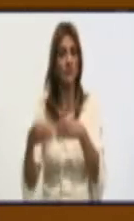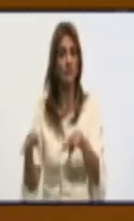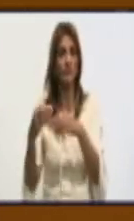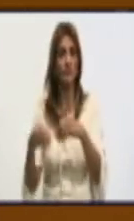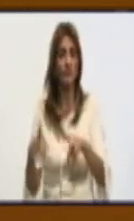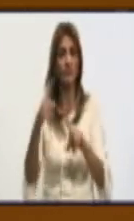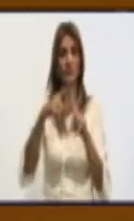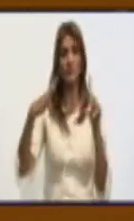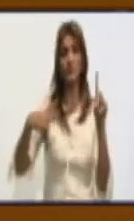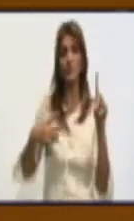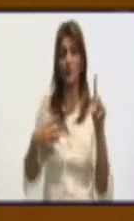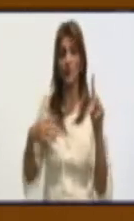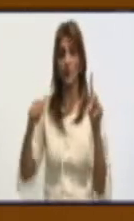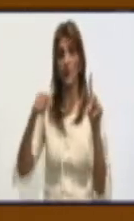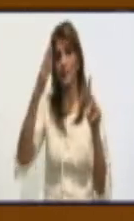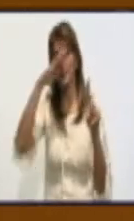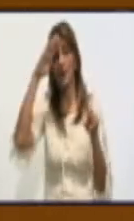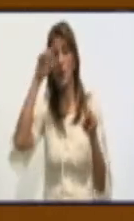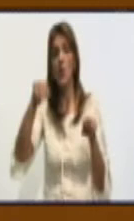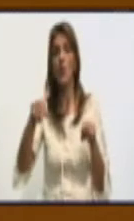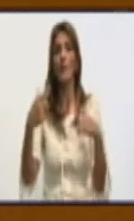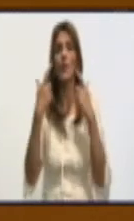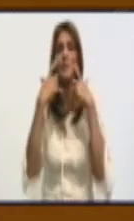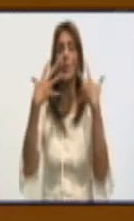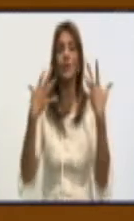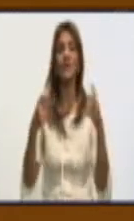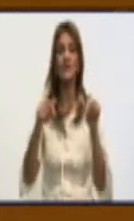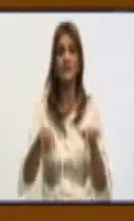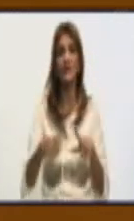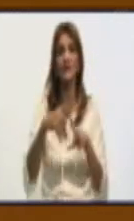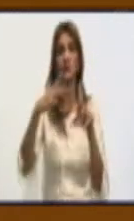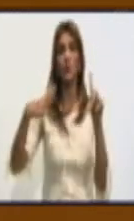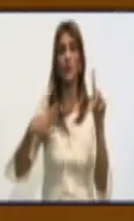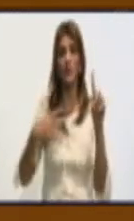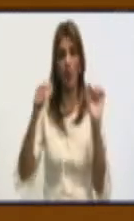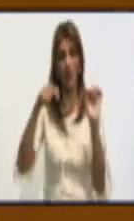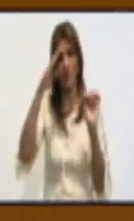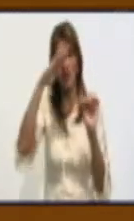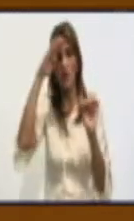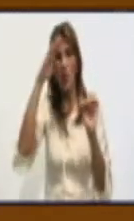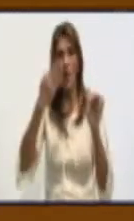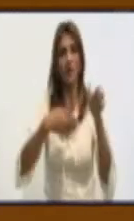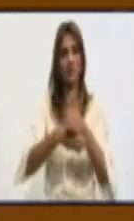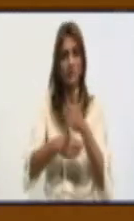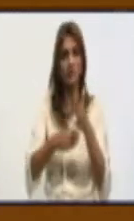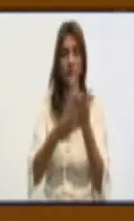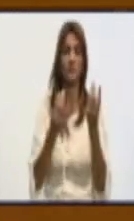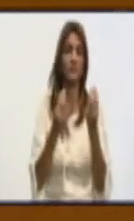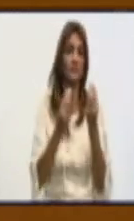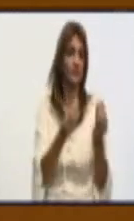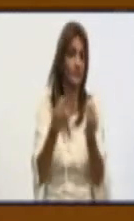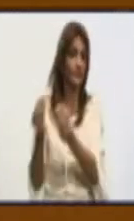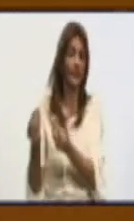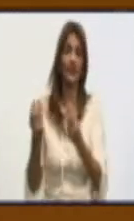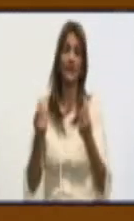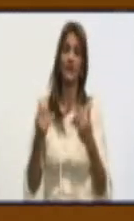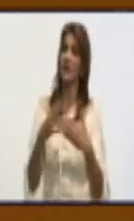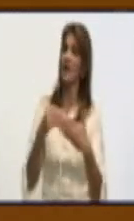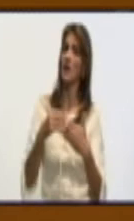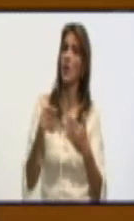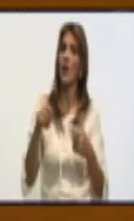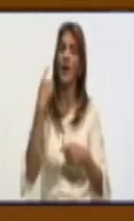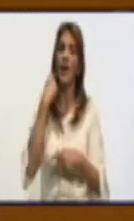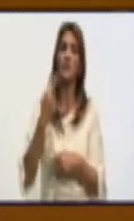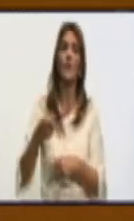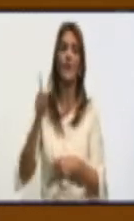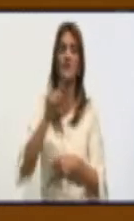de turismo de Cuba, por lo que significa el turismo en la entrada de dinero, ha tenido un impacto negativo. El año pasado, en el